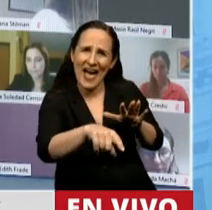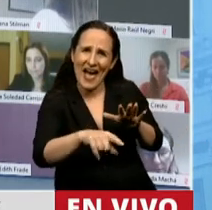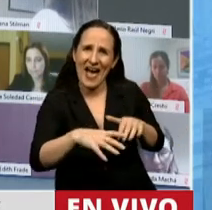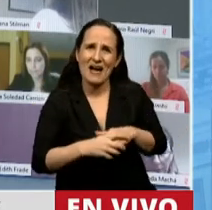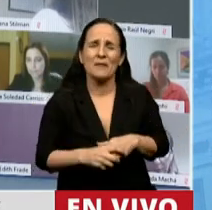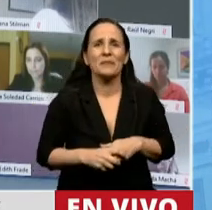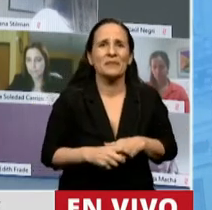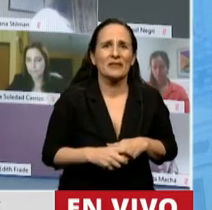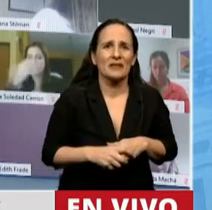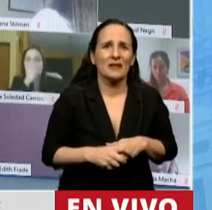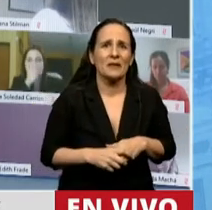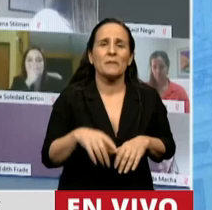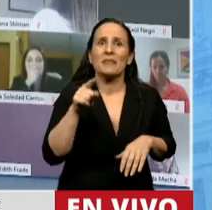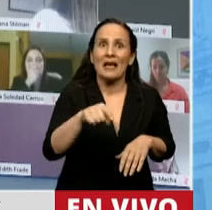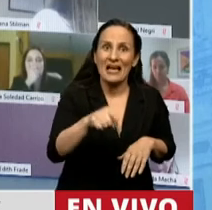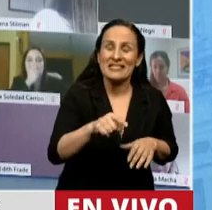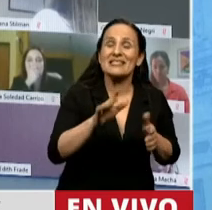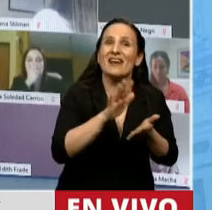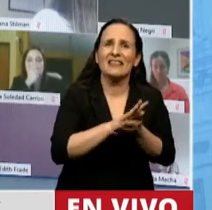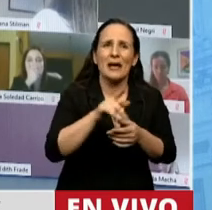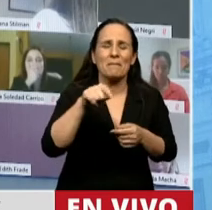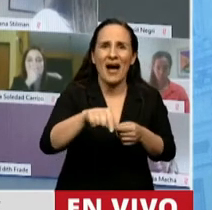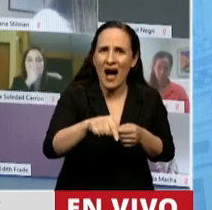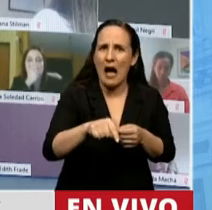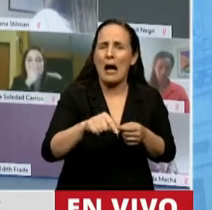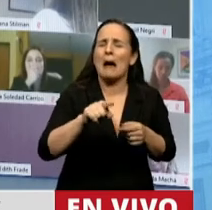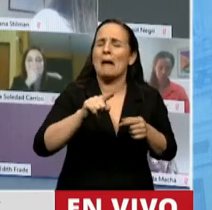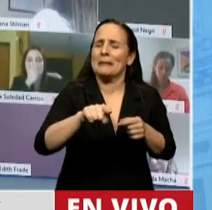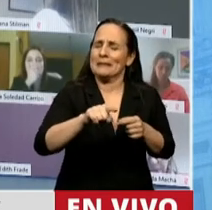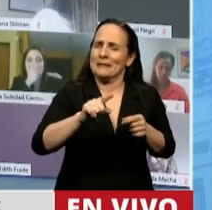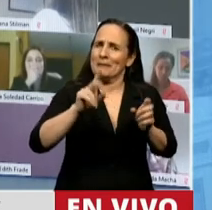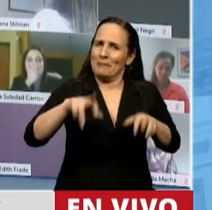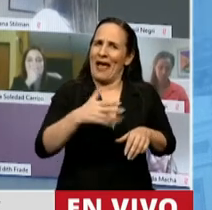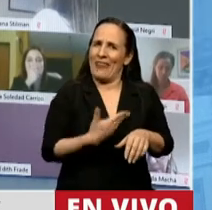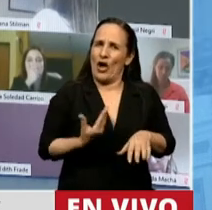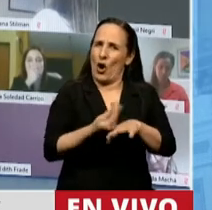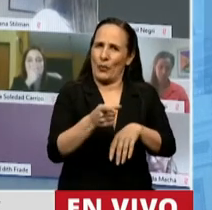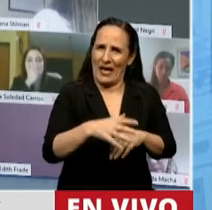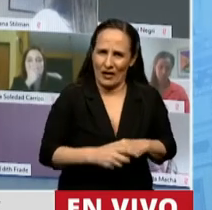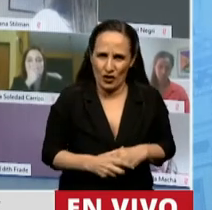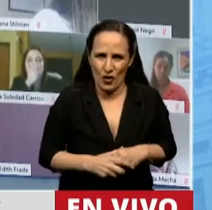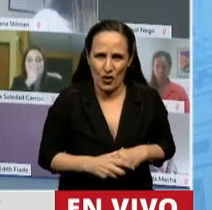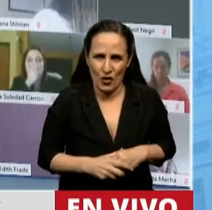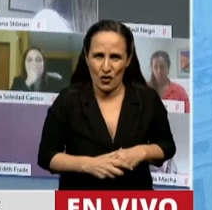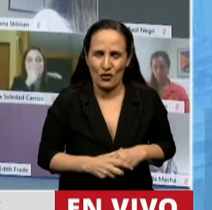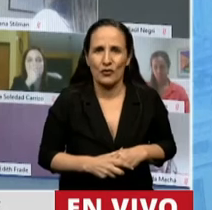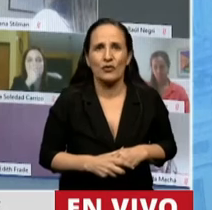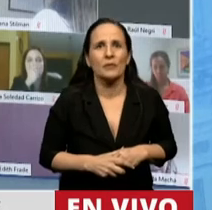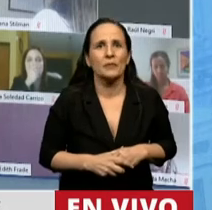realmente tiene que ver con esta política, Presidente. Entonces, creo que para ir